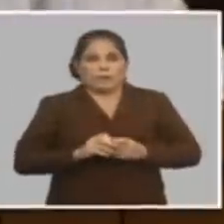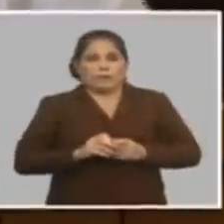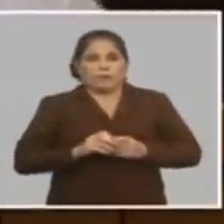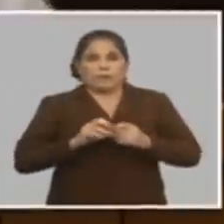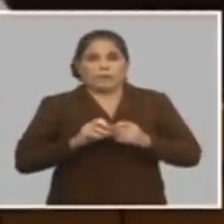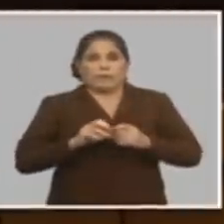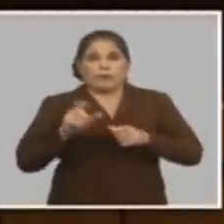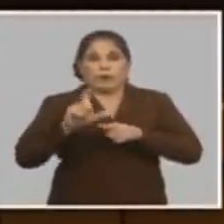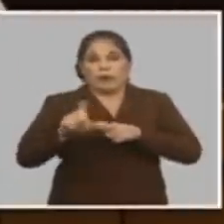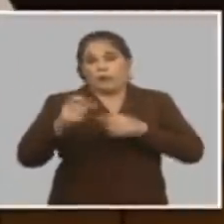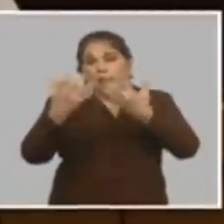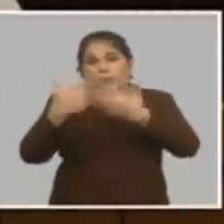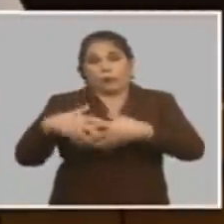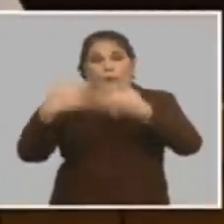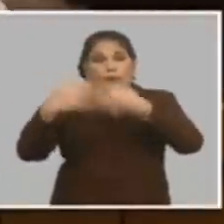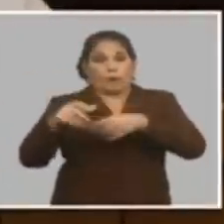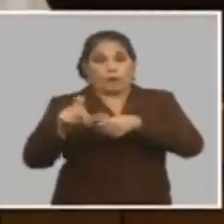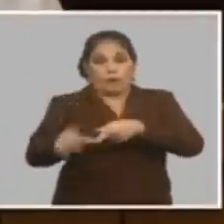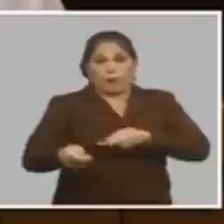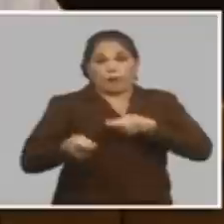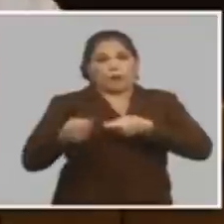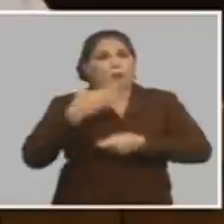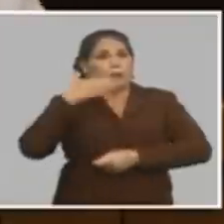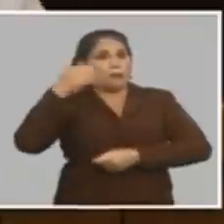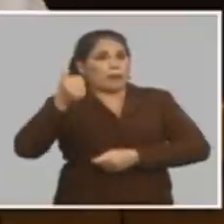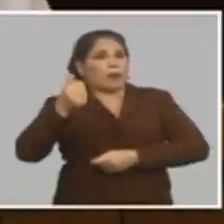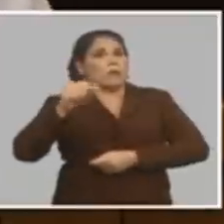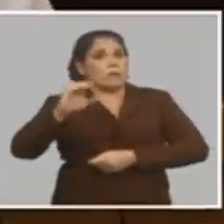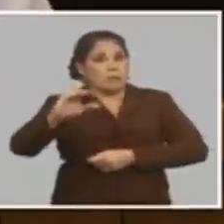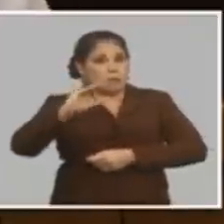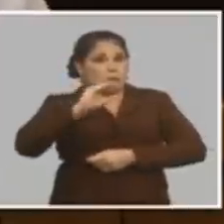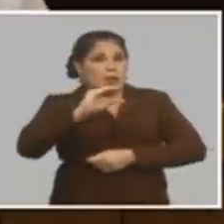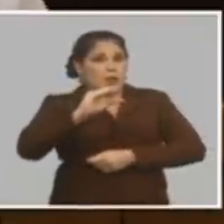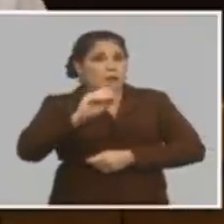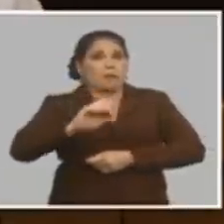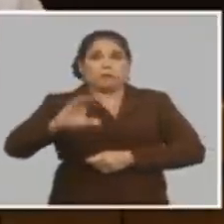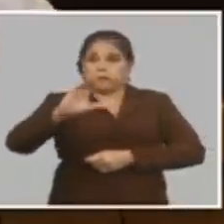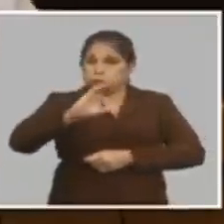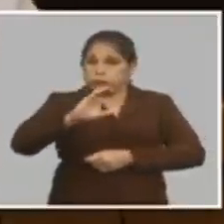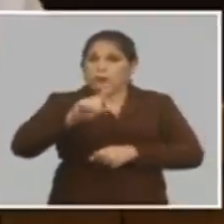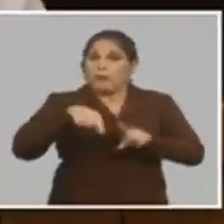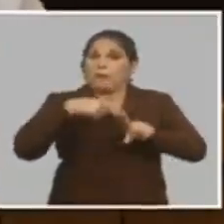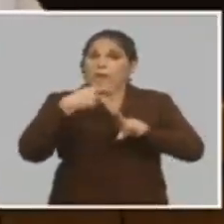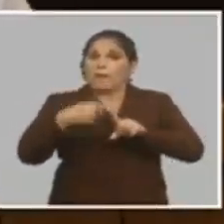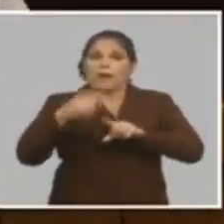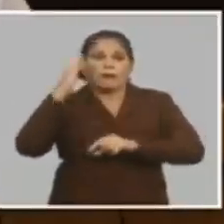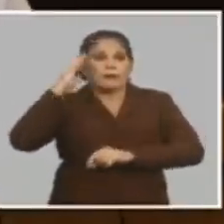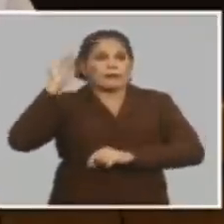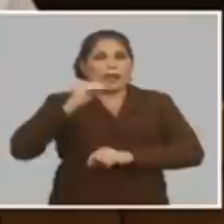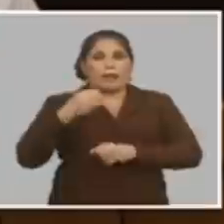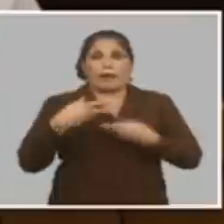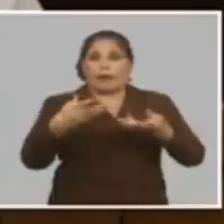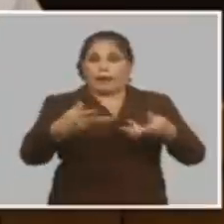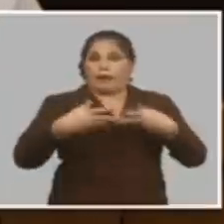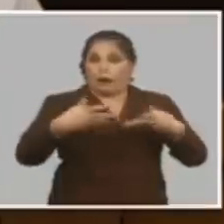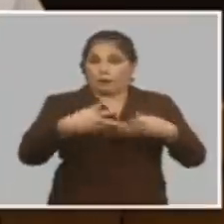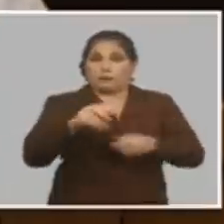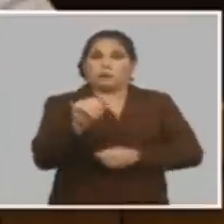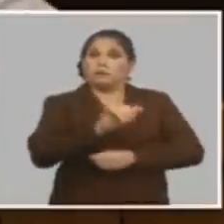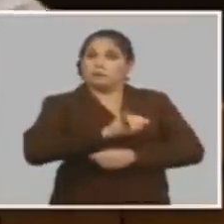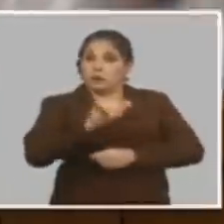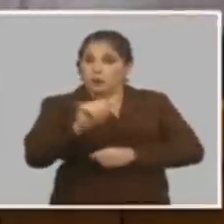agropecuario va salir mejor se le va a subir el mínimo exento se le reconocen los gastos deducibles